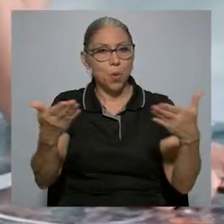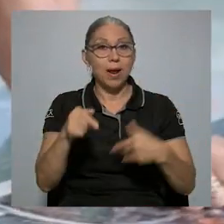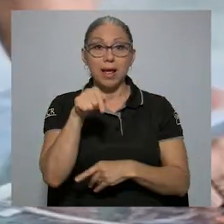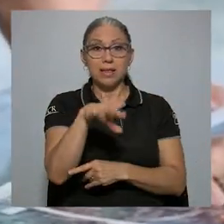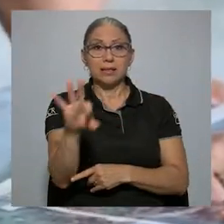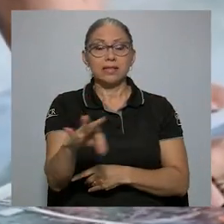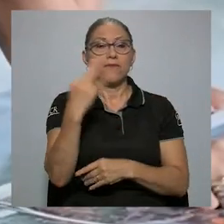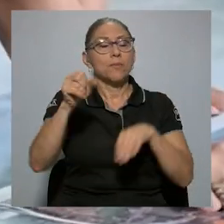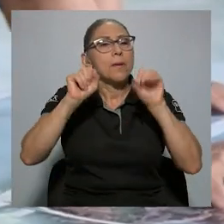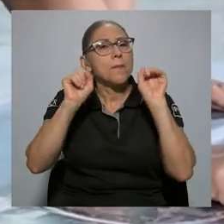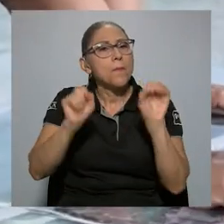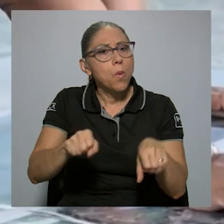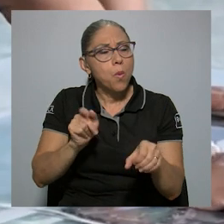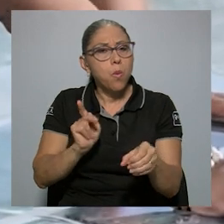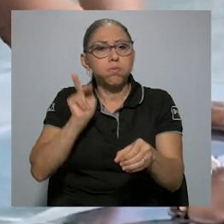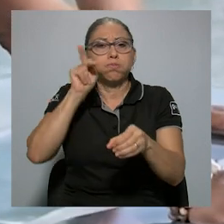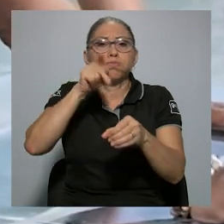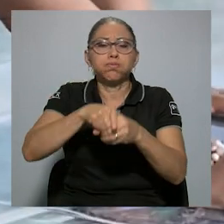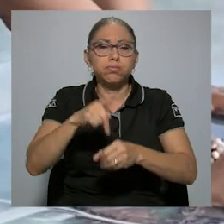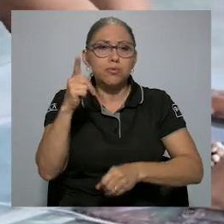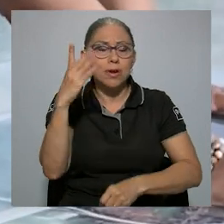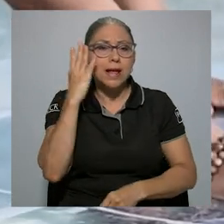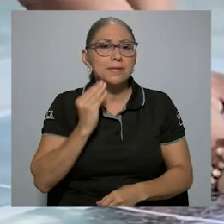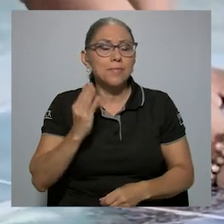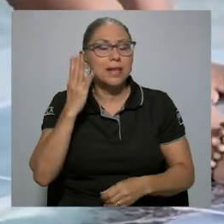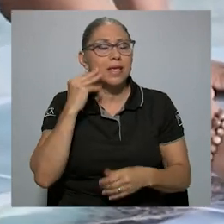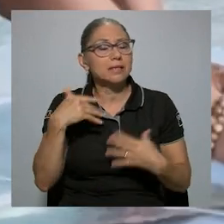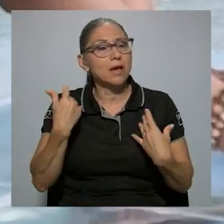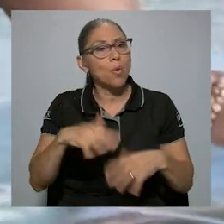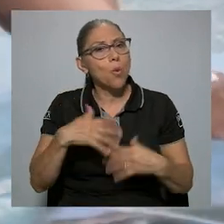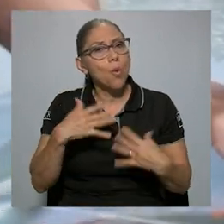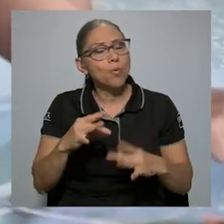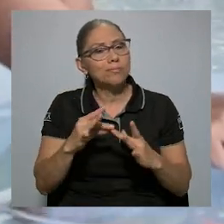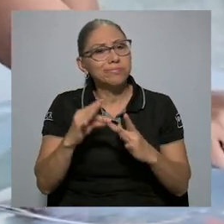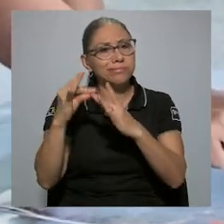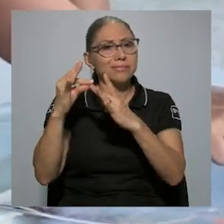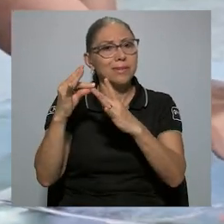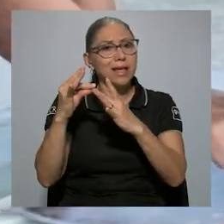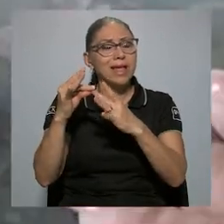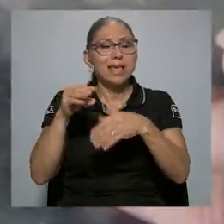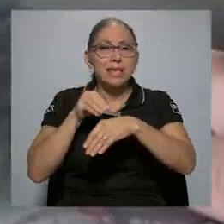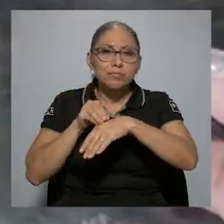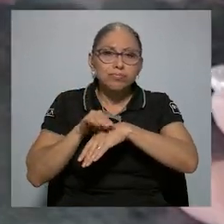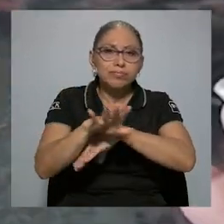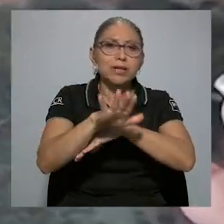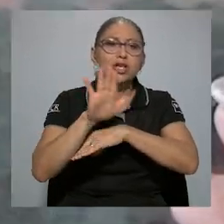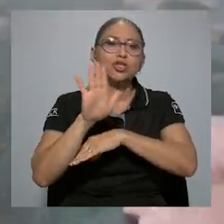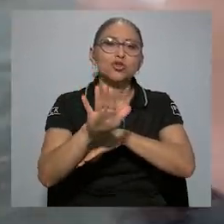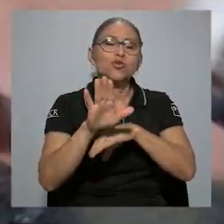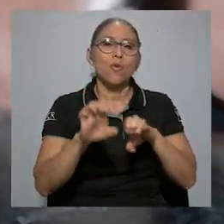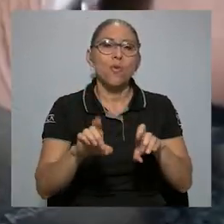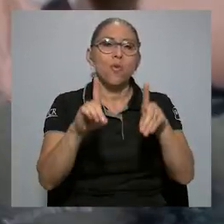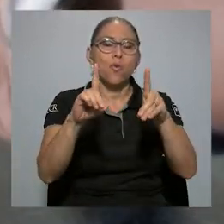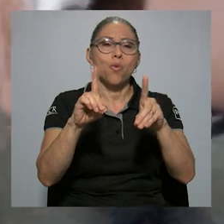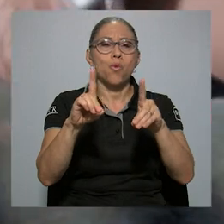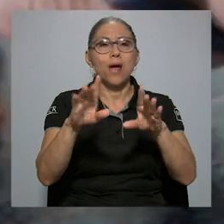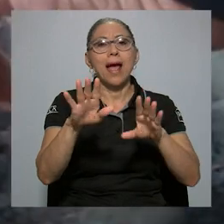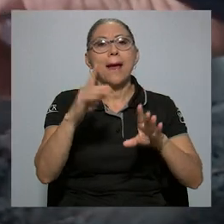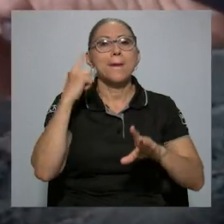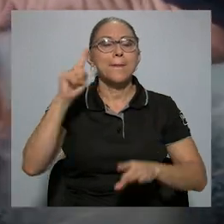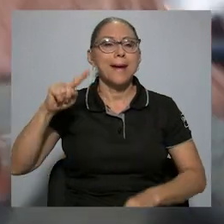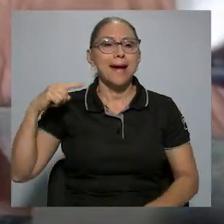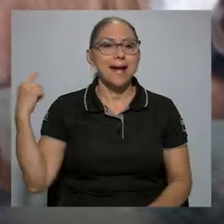esta forma pueden ser partícipes de una experiencia inolvidable y que marcará su formación académica para siempre.